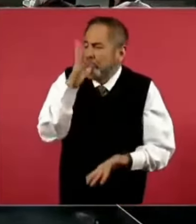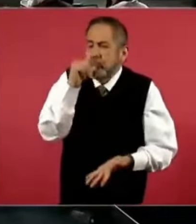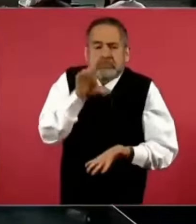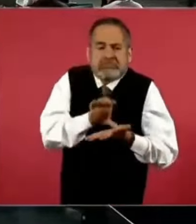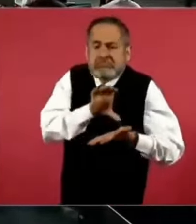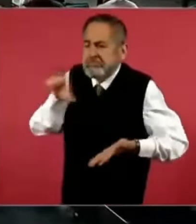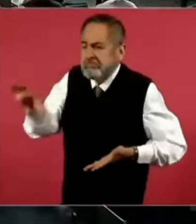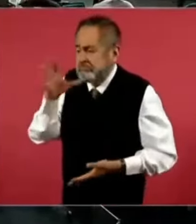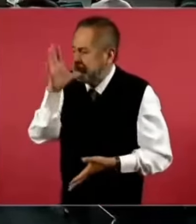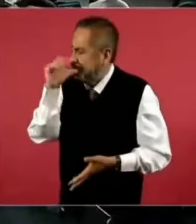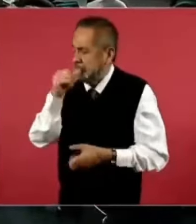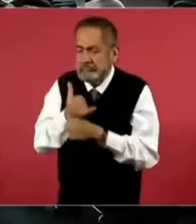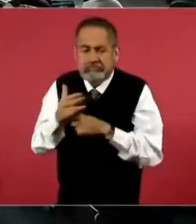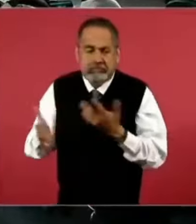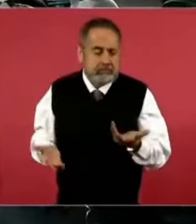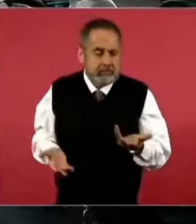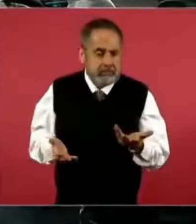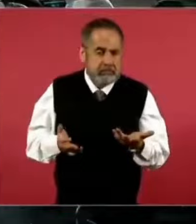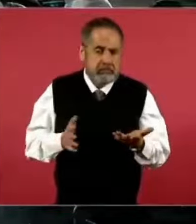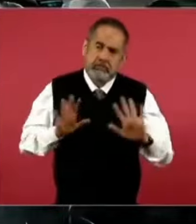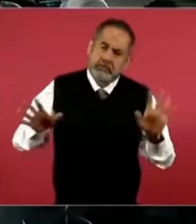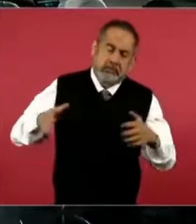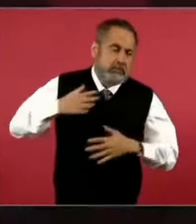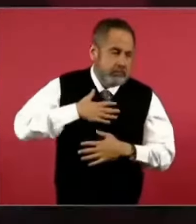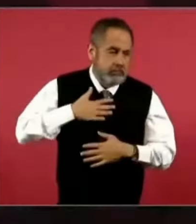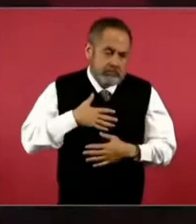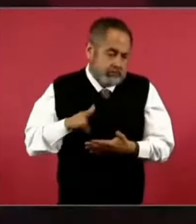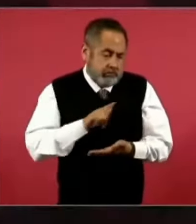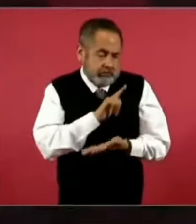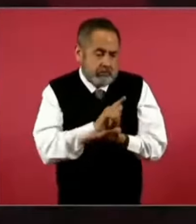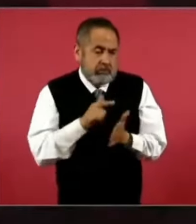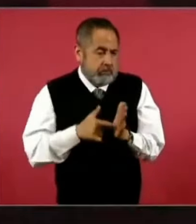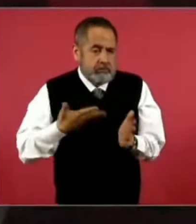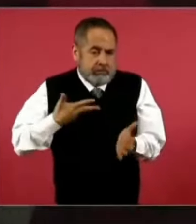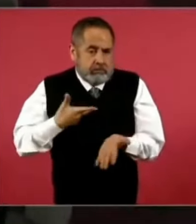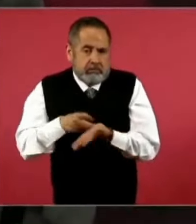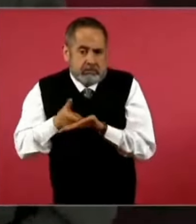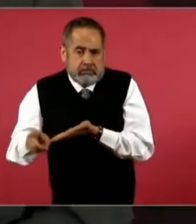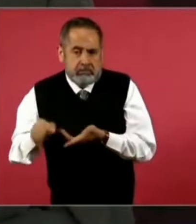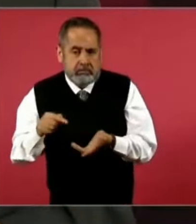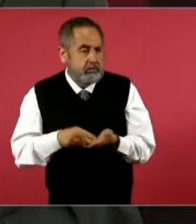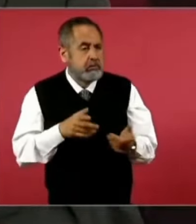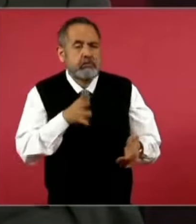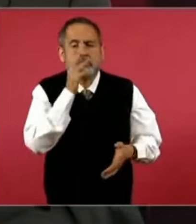Y por el otro lado, nosotros tenemos que